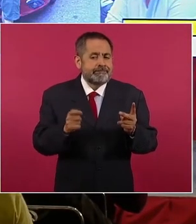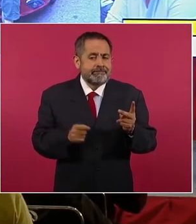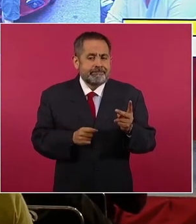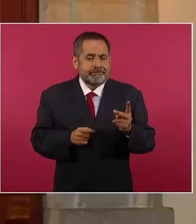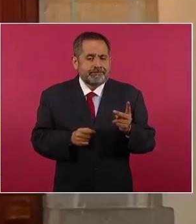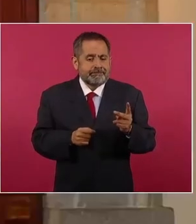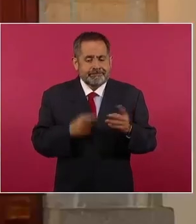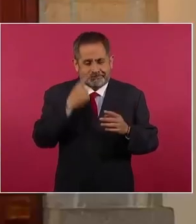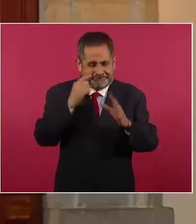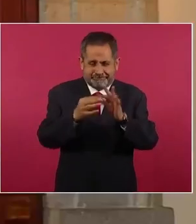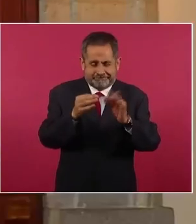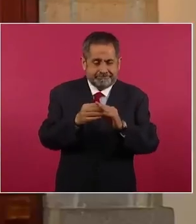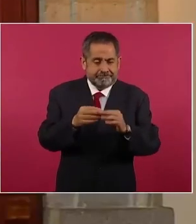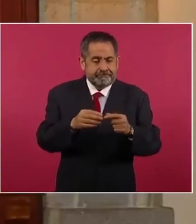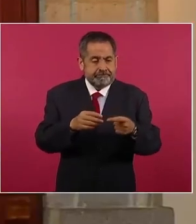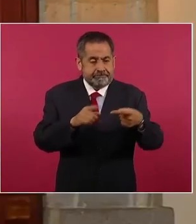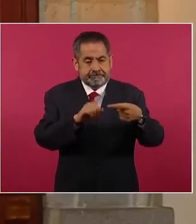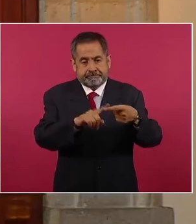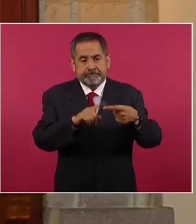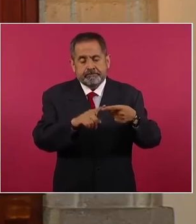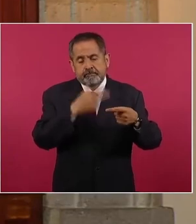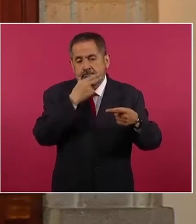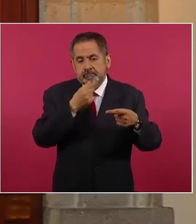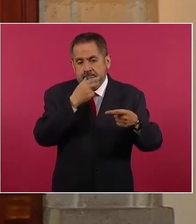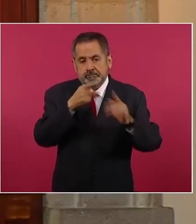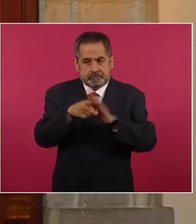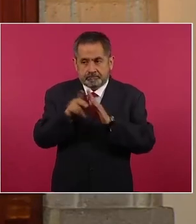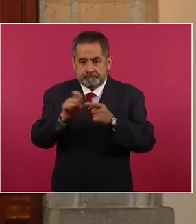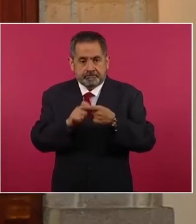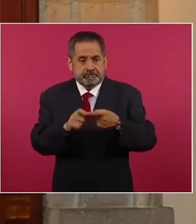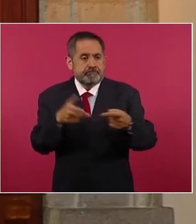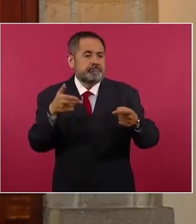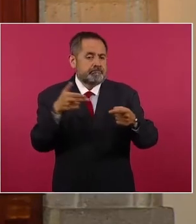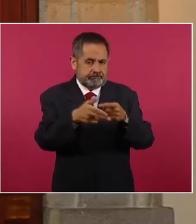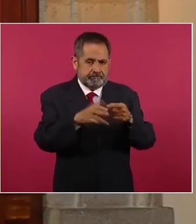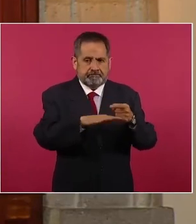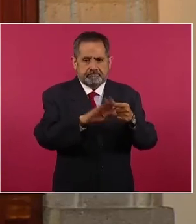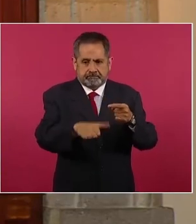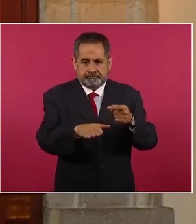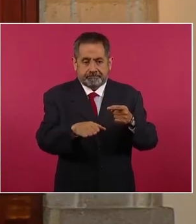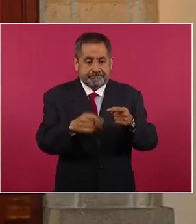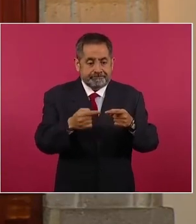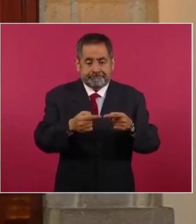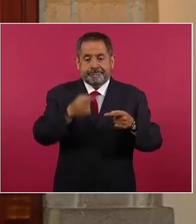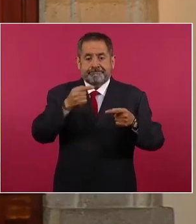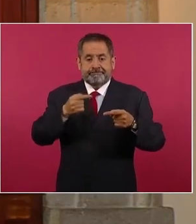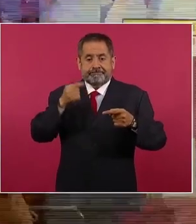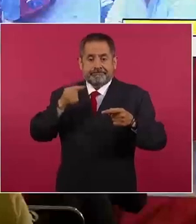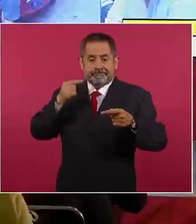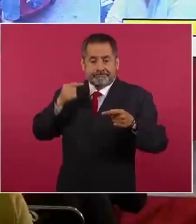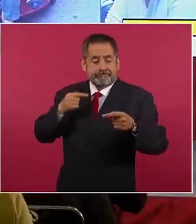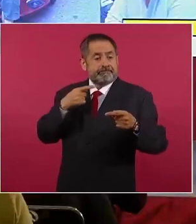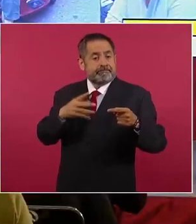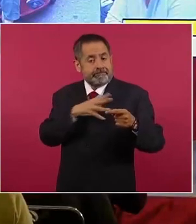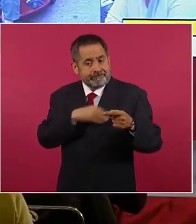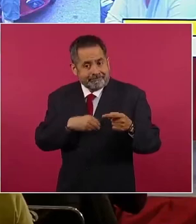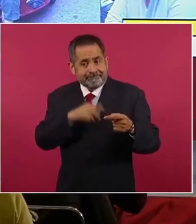semanas antes, meses antes, había sido asesinado su hijo del periodista.